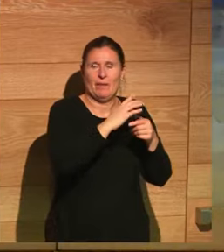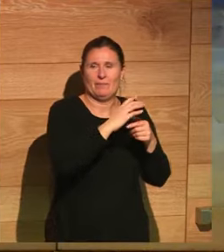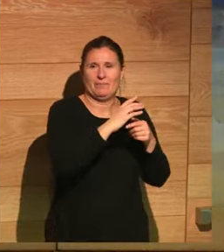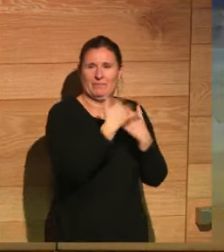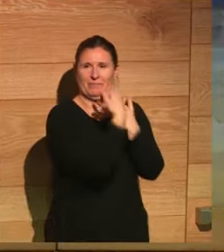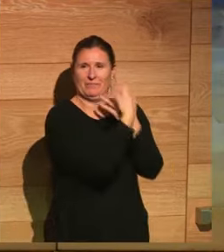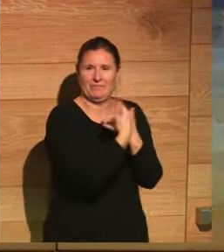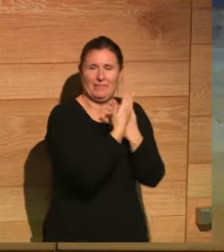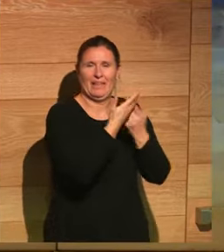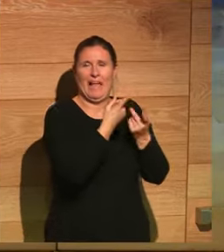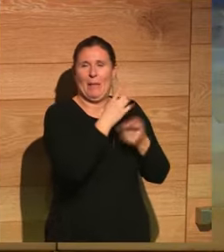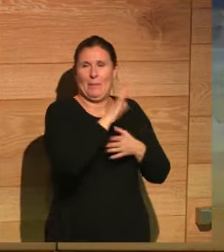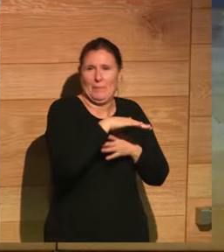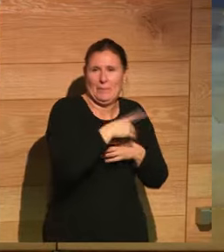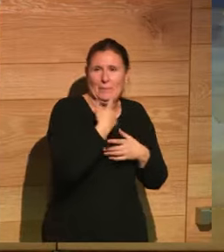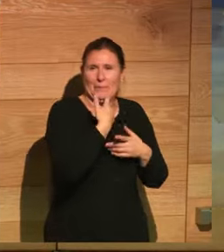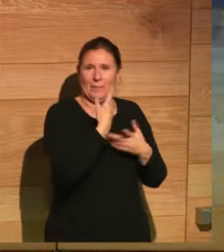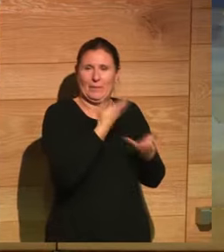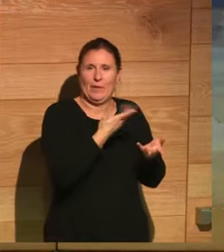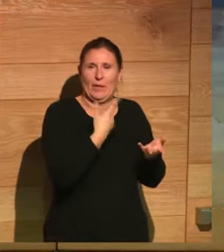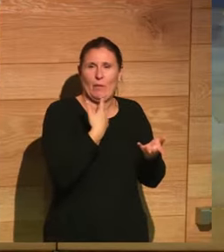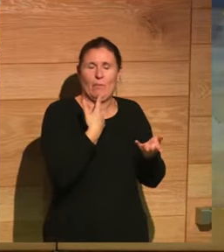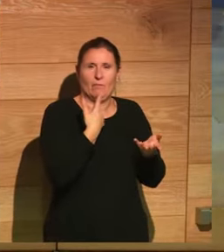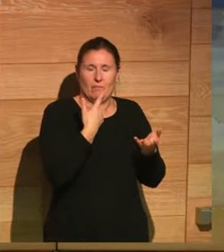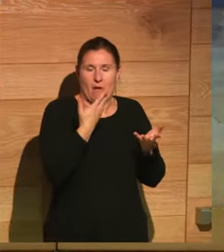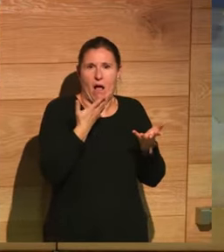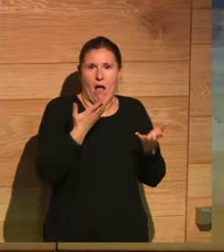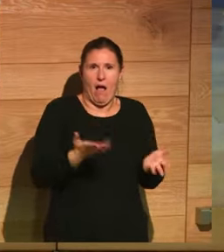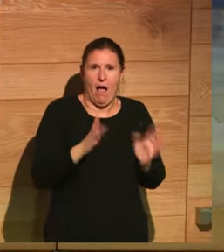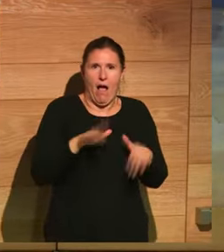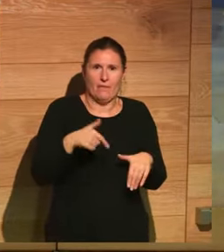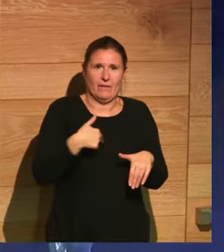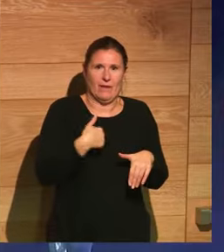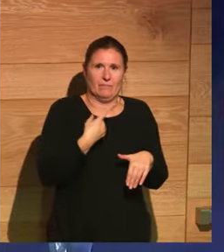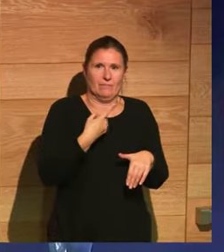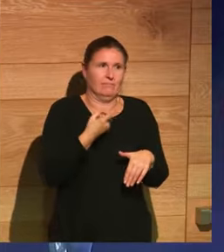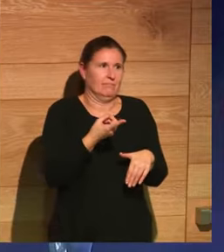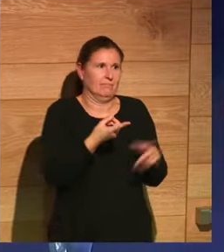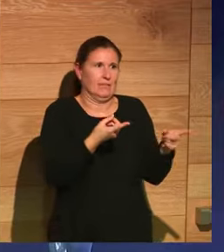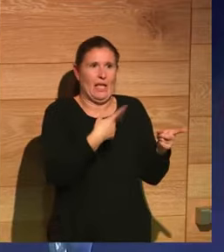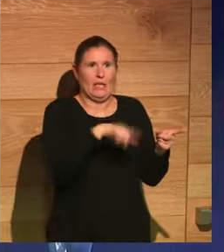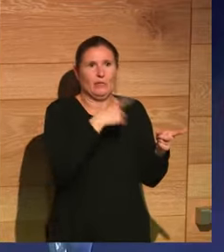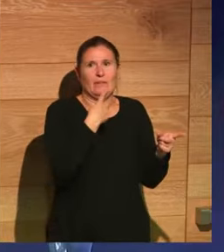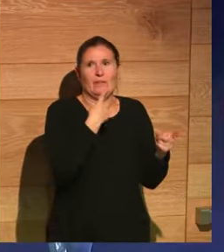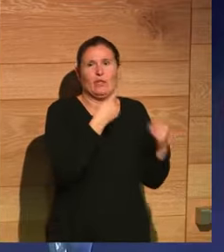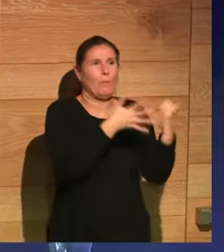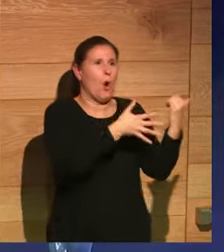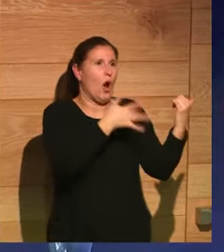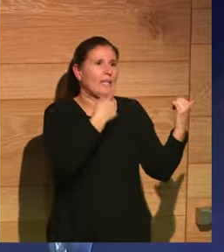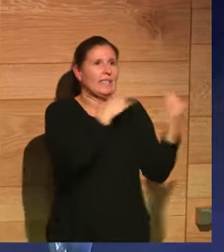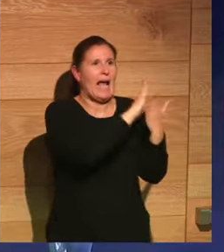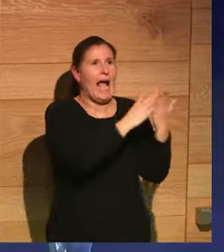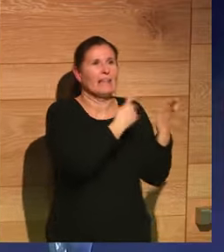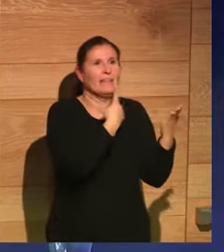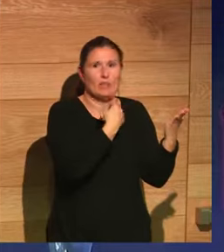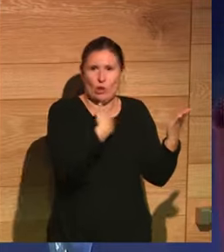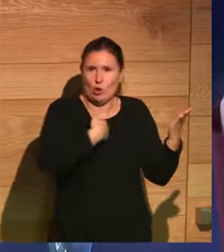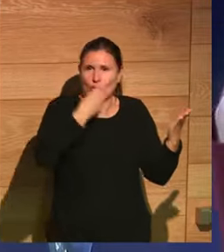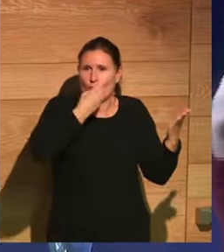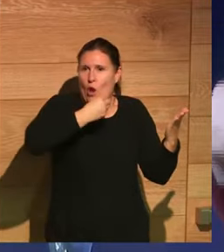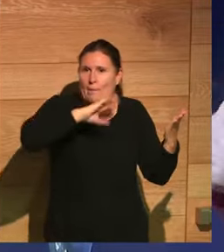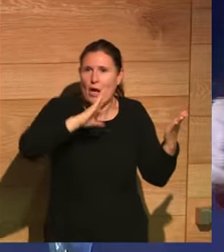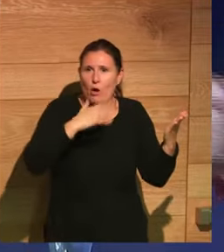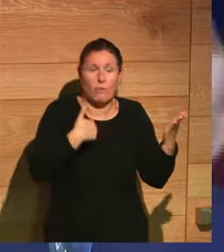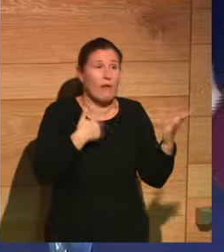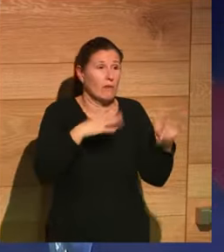cielos... Virgilio con la Eneida, por ejemplo. Efectivamente, te termina... Hombre, me lo está diciendo Virgilio con estos hermosos versos, pues te lo terminas creyendo,